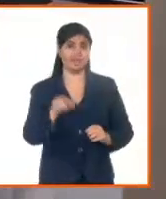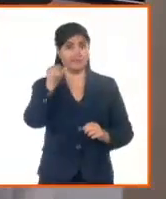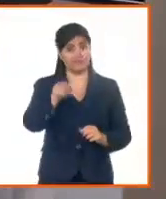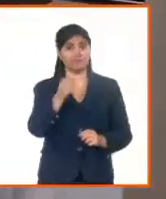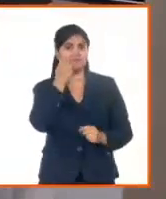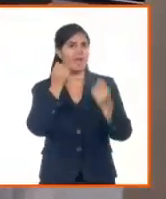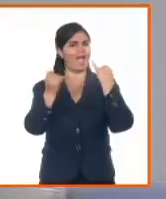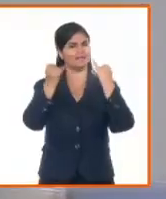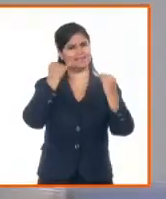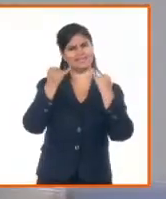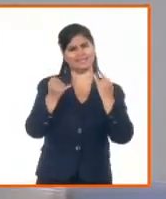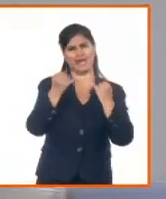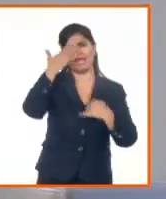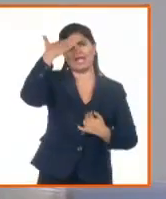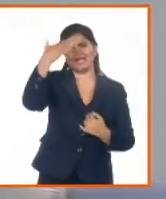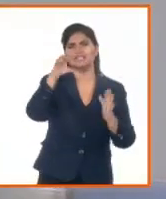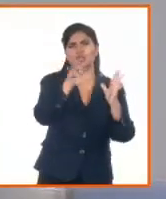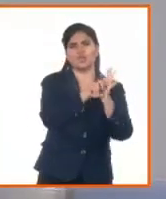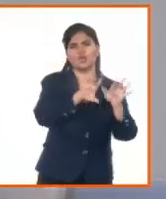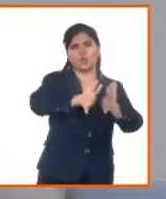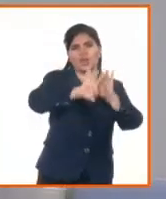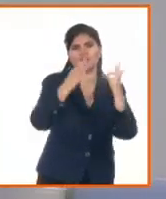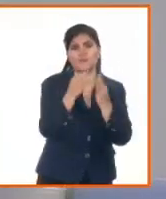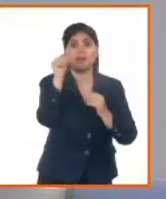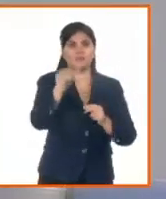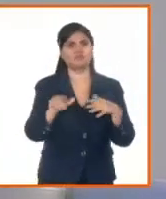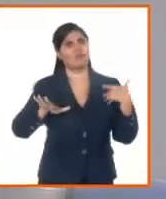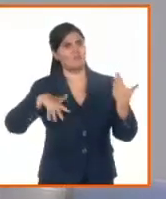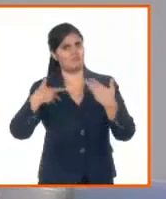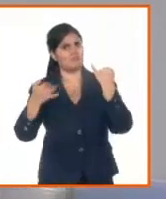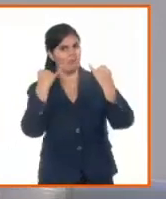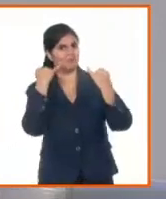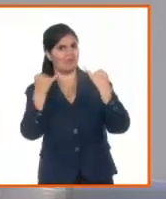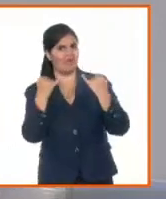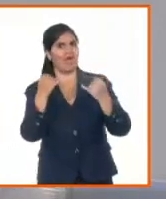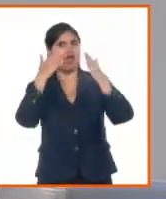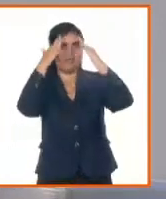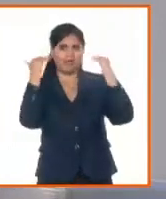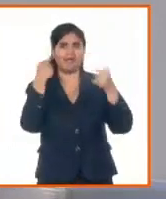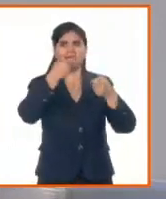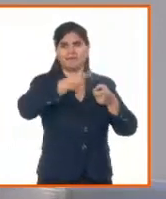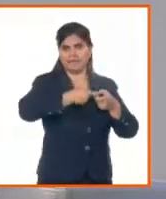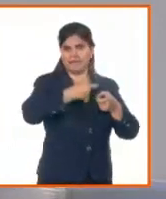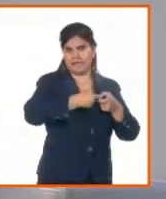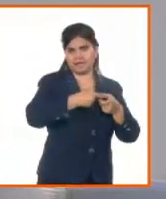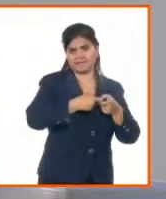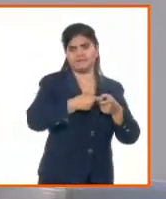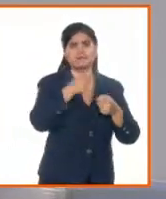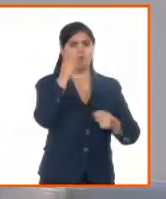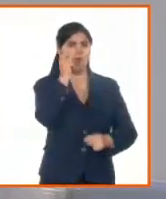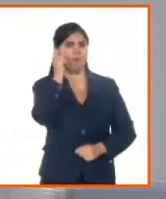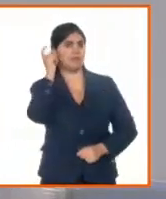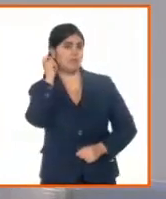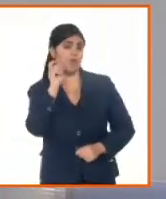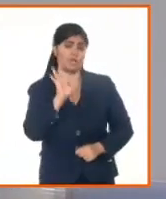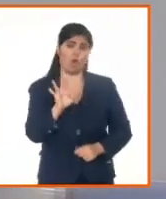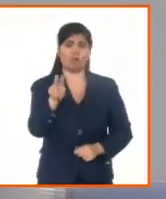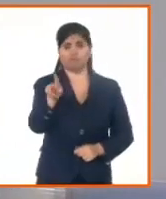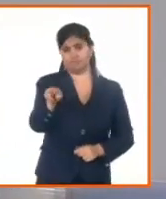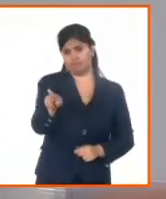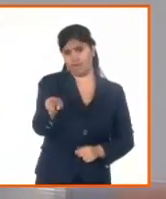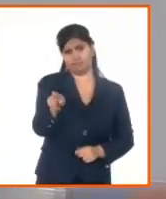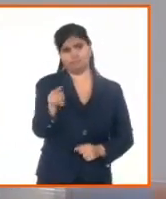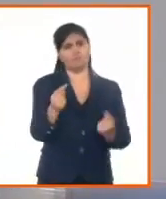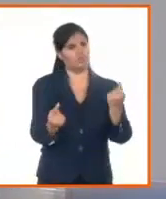resultado también de la implementación, primero, del Decreto Ley 46 y 47, en el año 2021, que ya